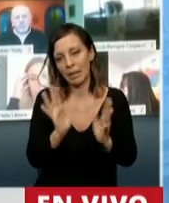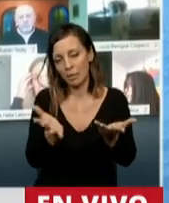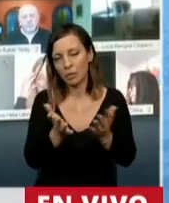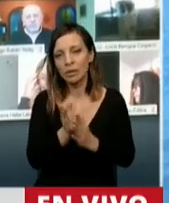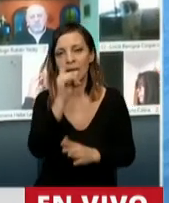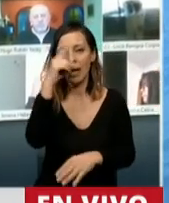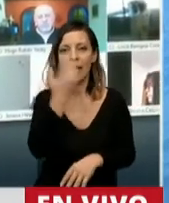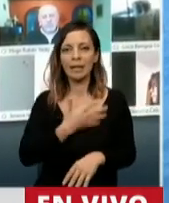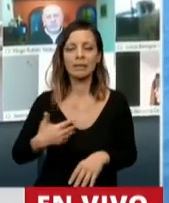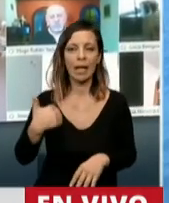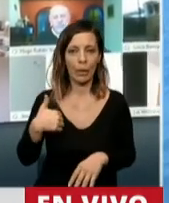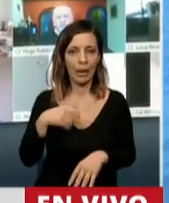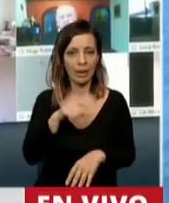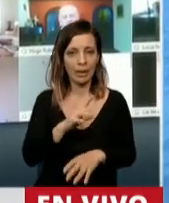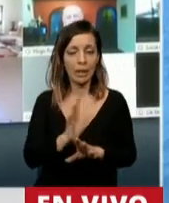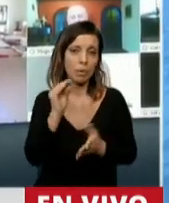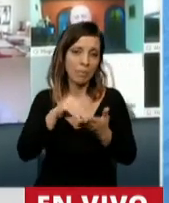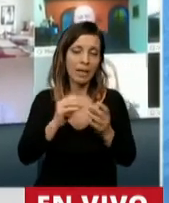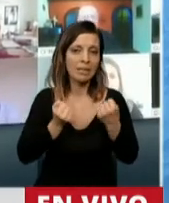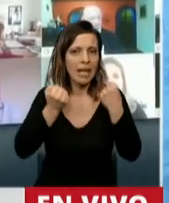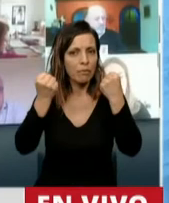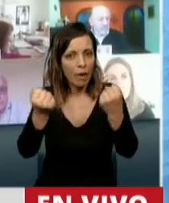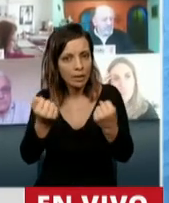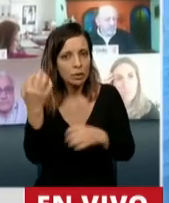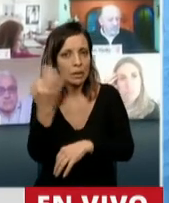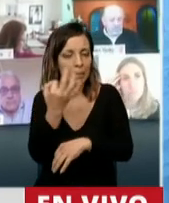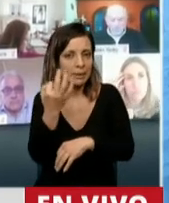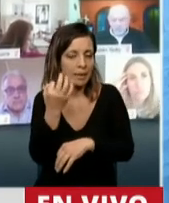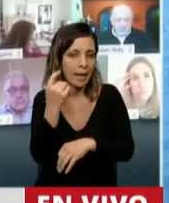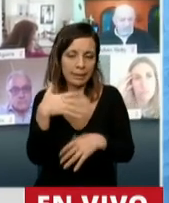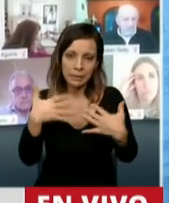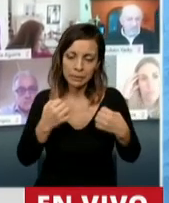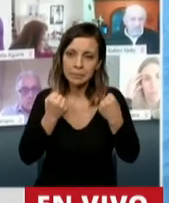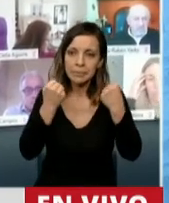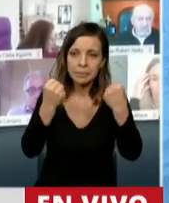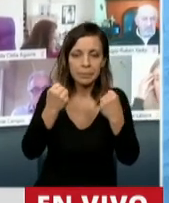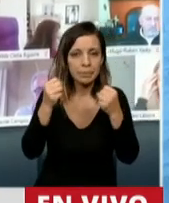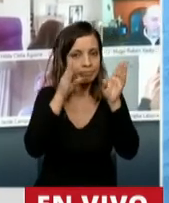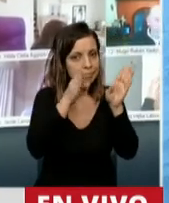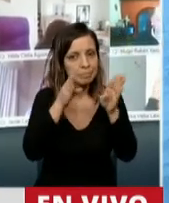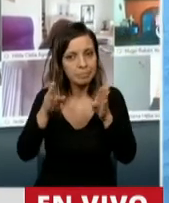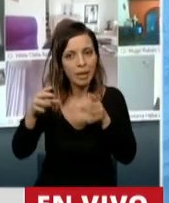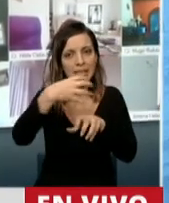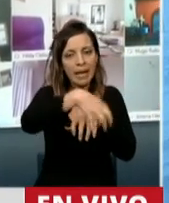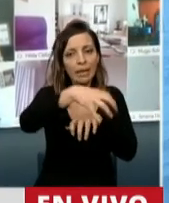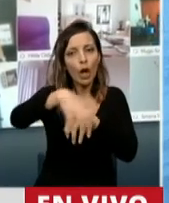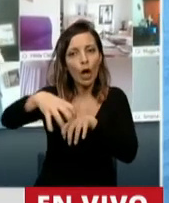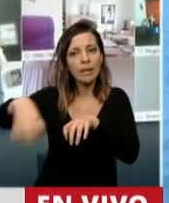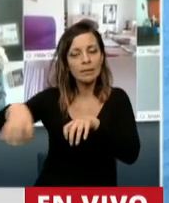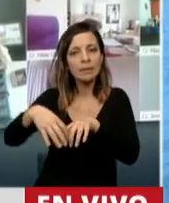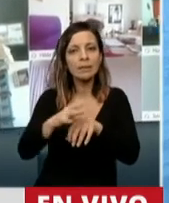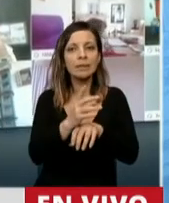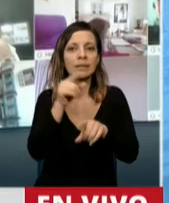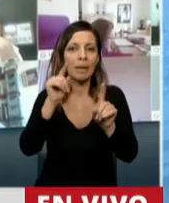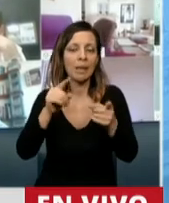el Estado argentino y los esfuerzos extraordinarios que viene realizando el Estado en los diferentes sectores. En la atención a esta